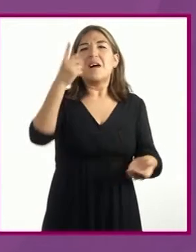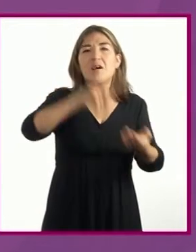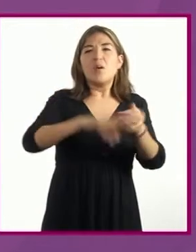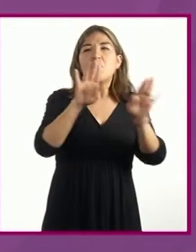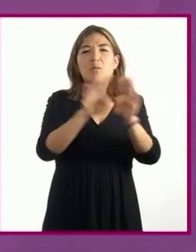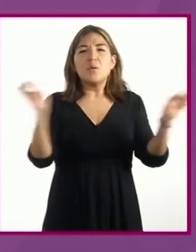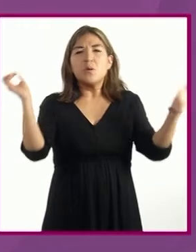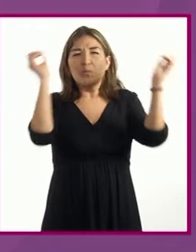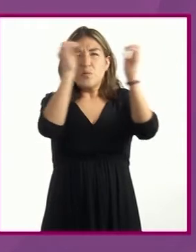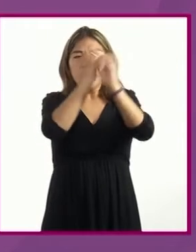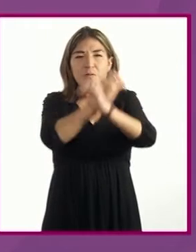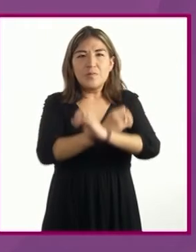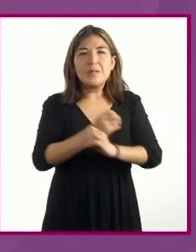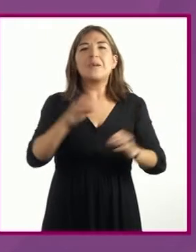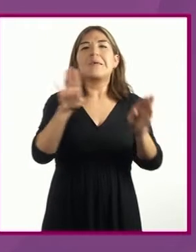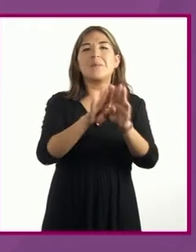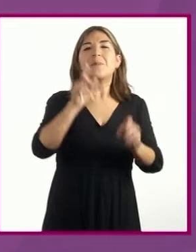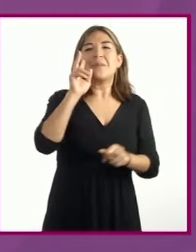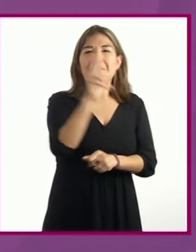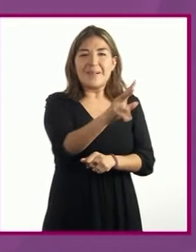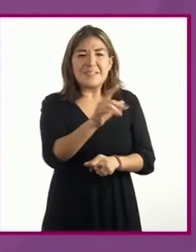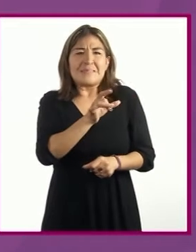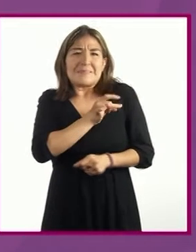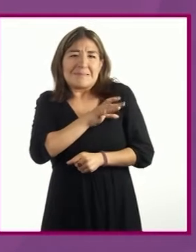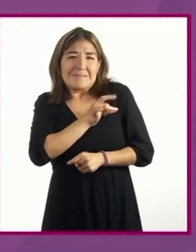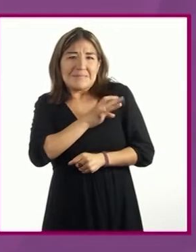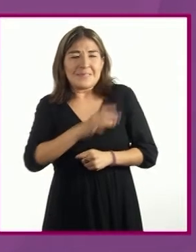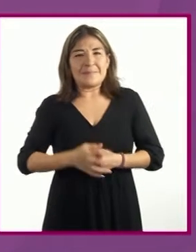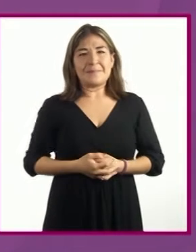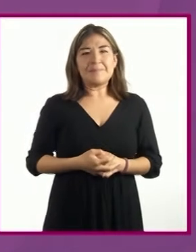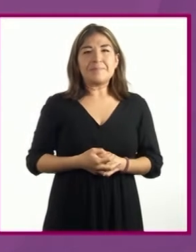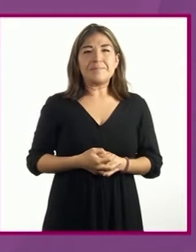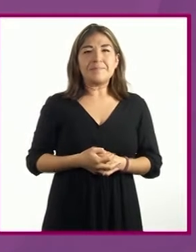oscureciendo y se tornan atemorizantes.